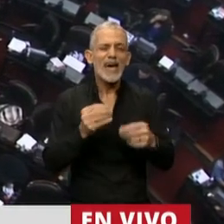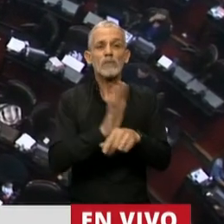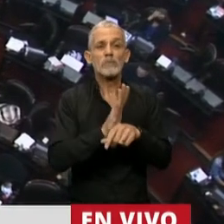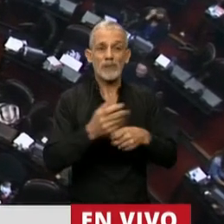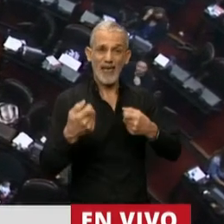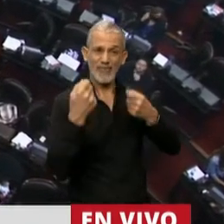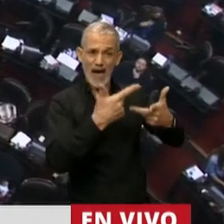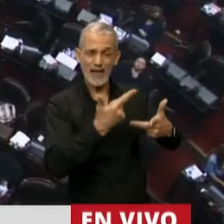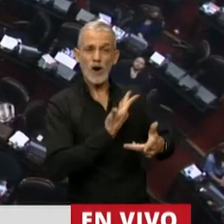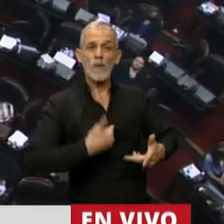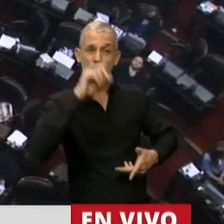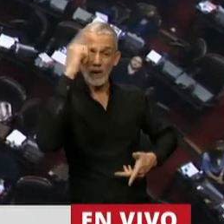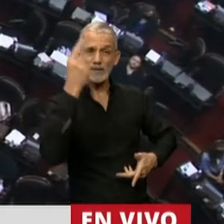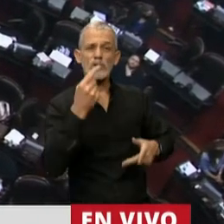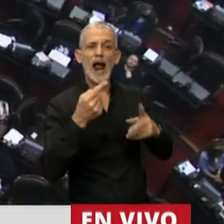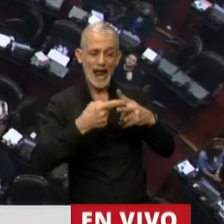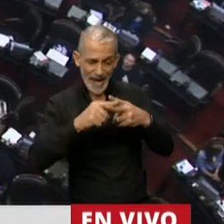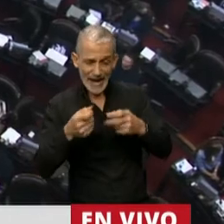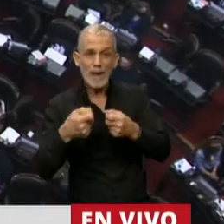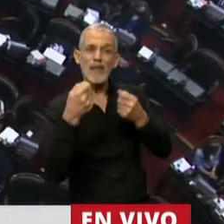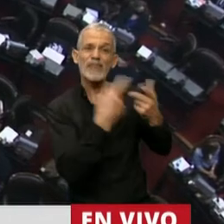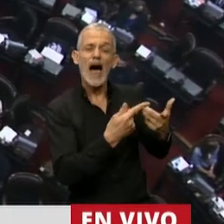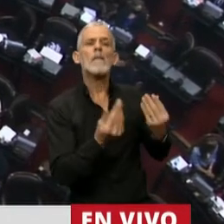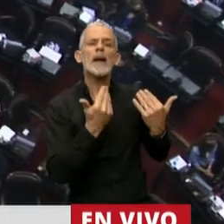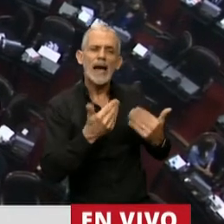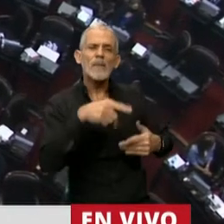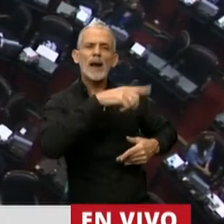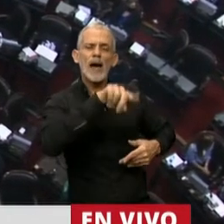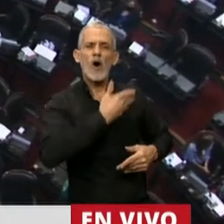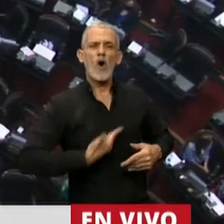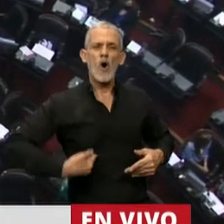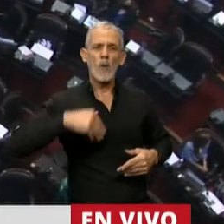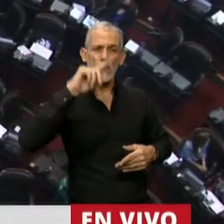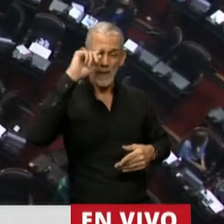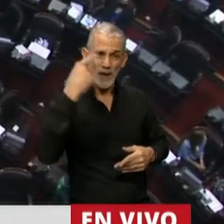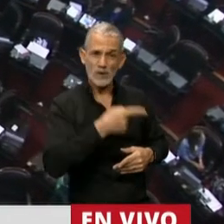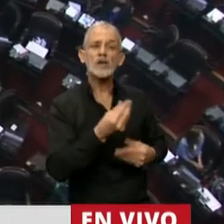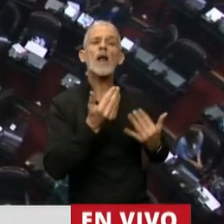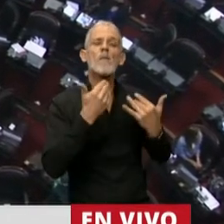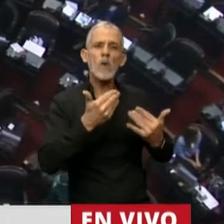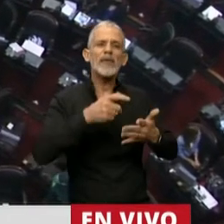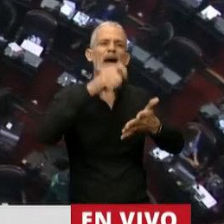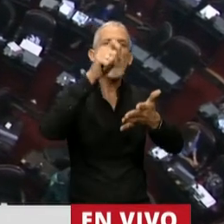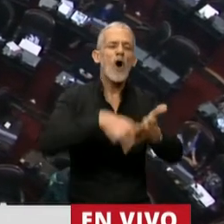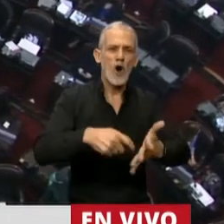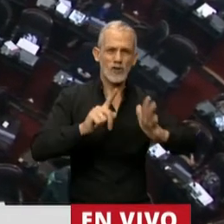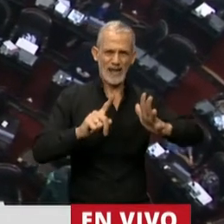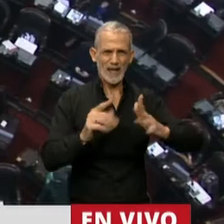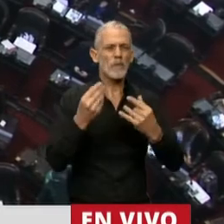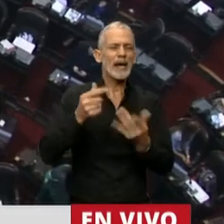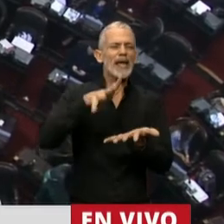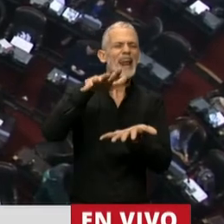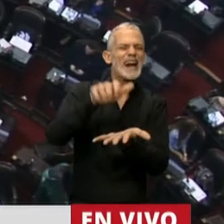al Gobierno Nacional una herramienta para poder celebrar precontratos de